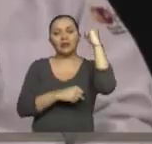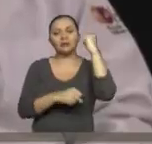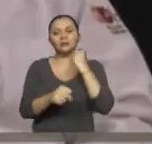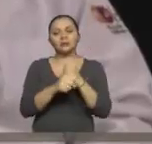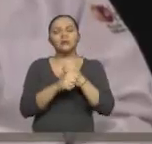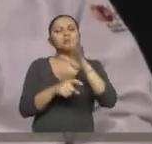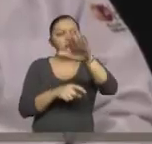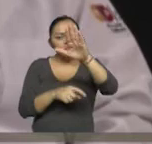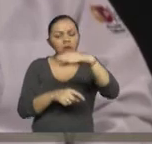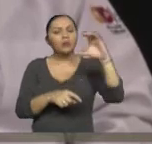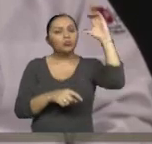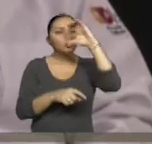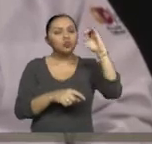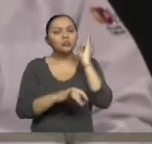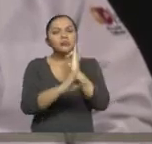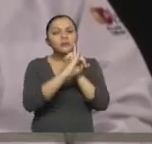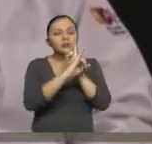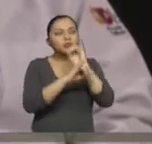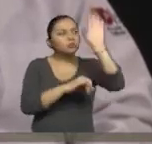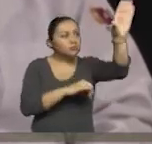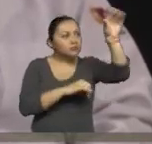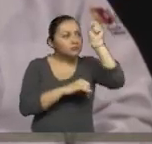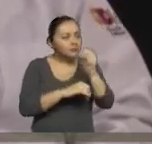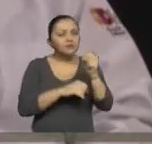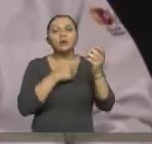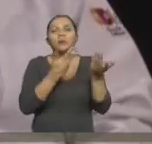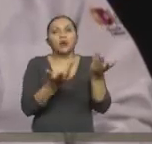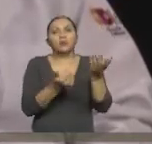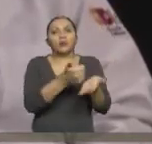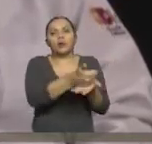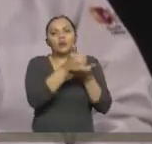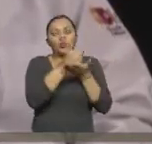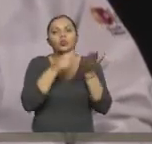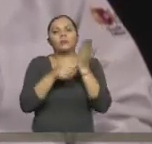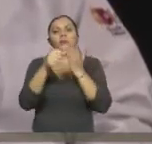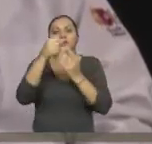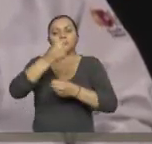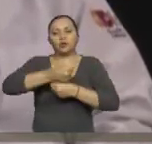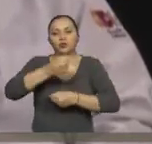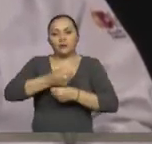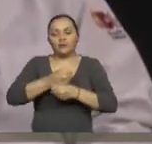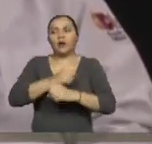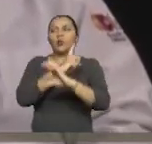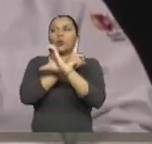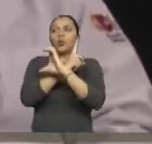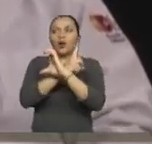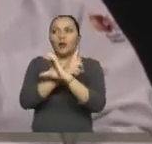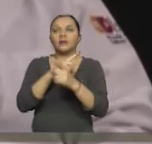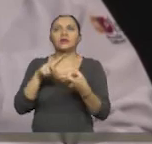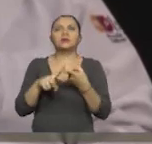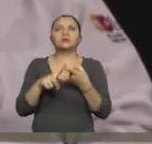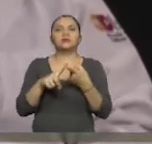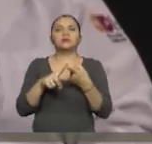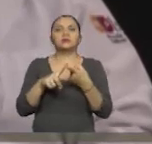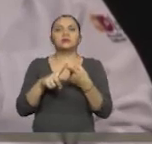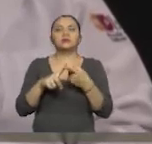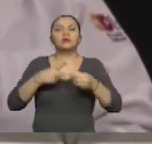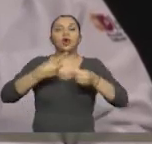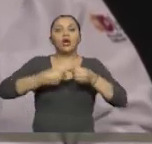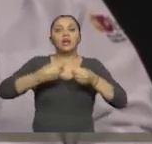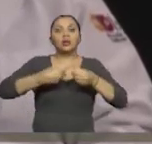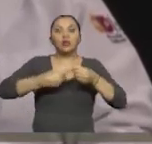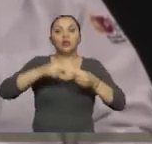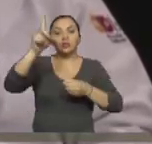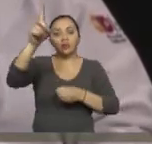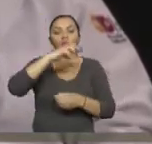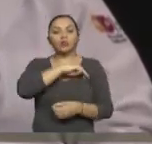buscamos las instituciones que nos están apoyando, como el Ministerio de Trabajo, el CONADIS, CONQUITO, que son instituciones